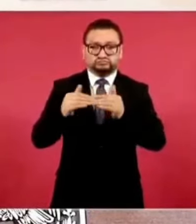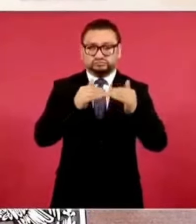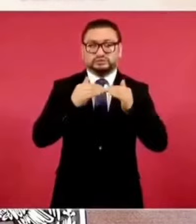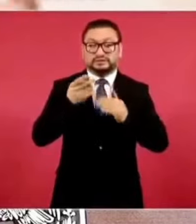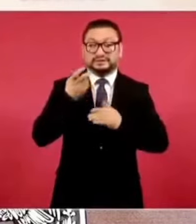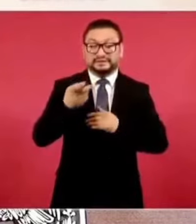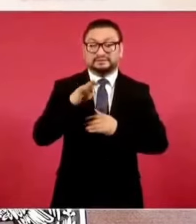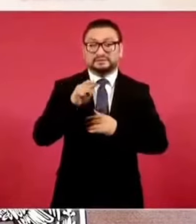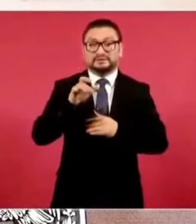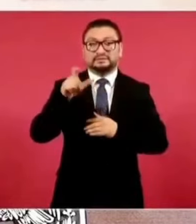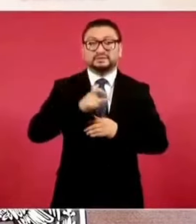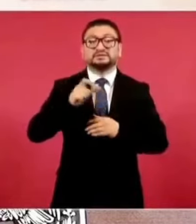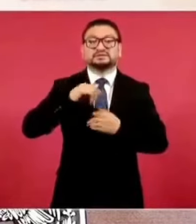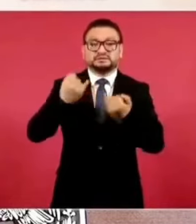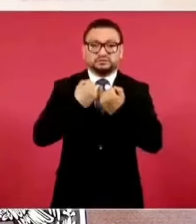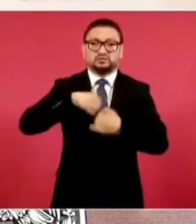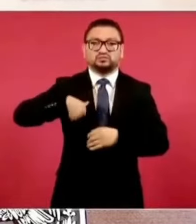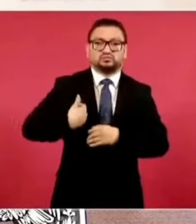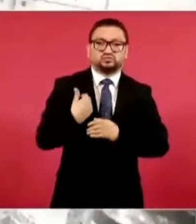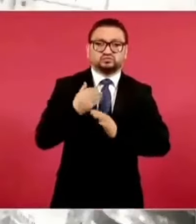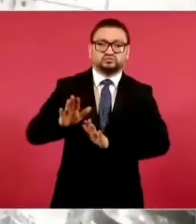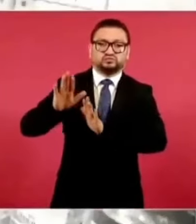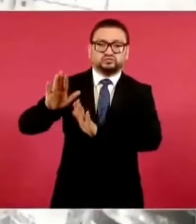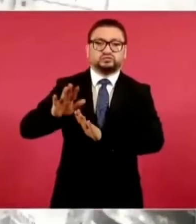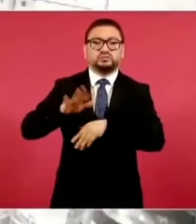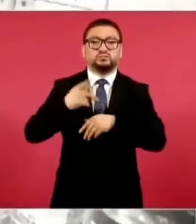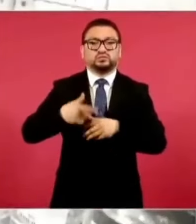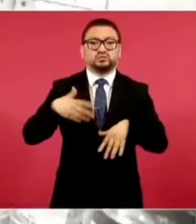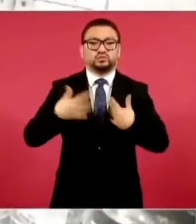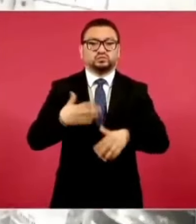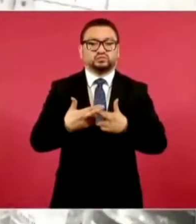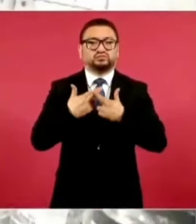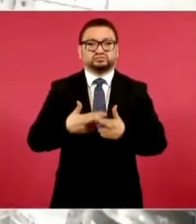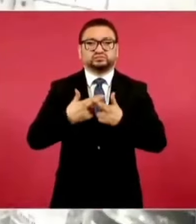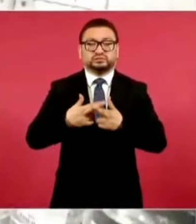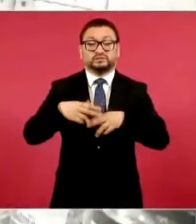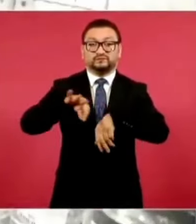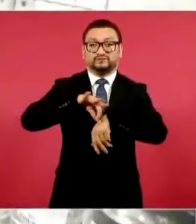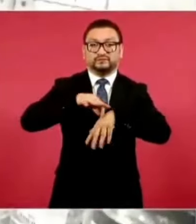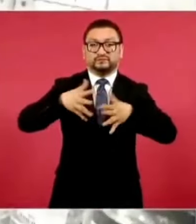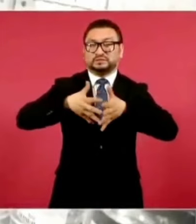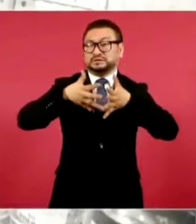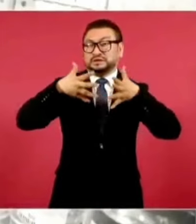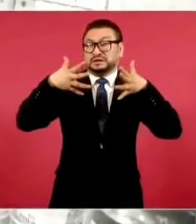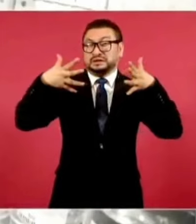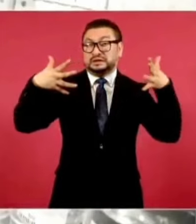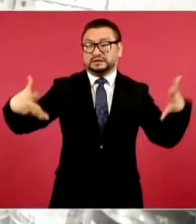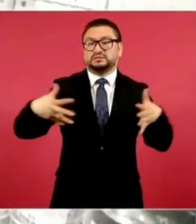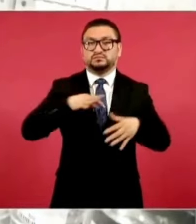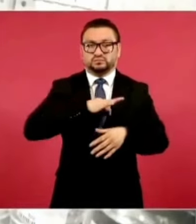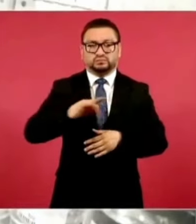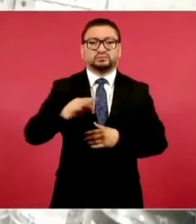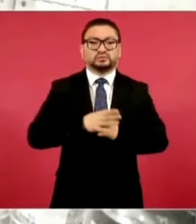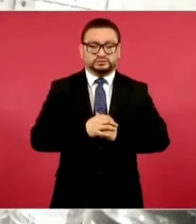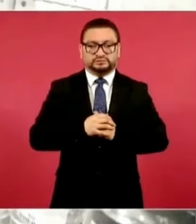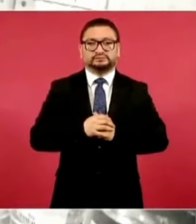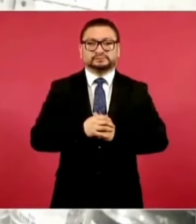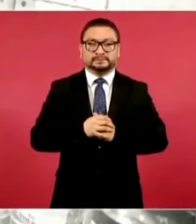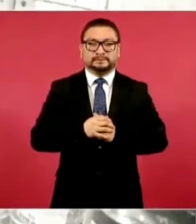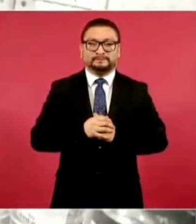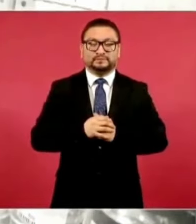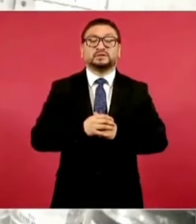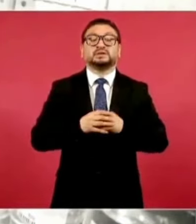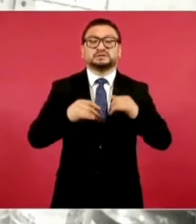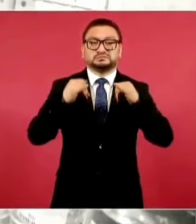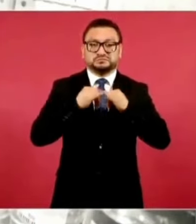además almacena y justamente con las capacidades que tiene la megafarmacia, además de las posibilidades de compensar entre